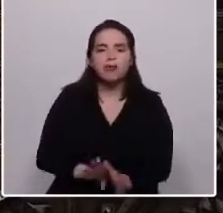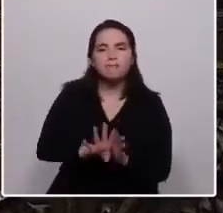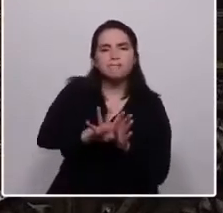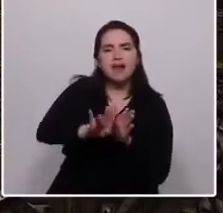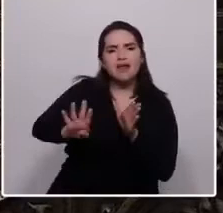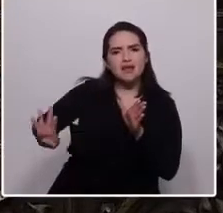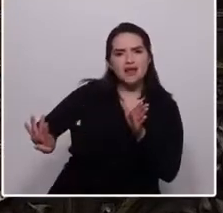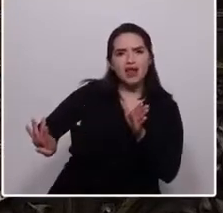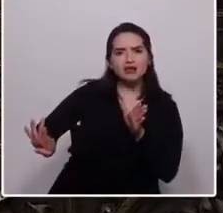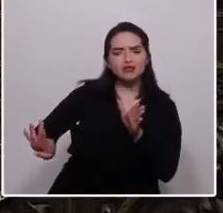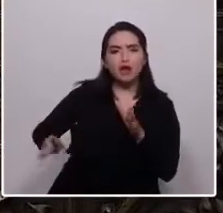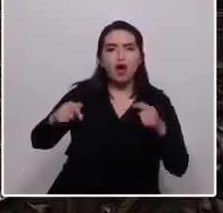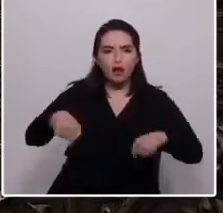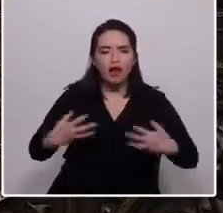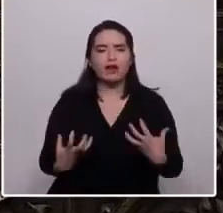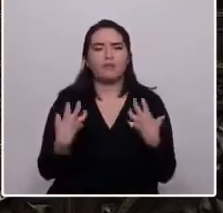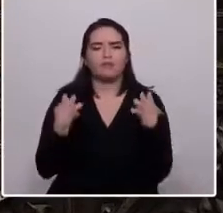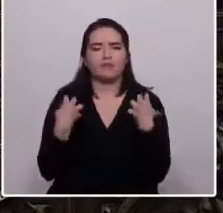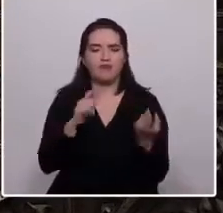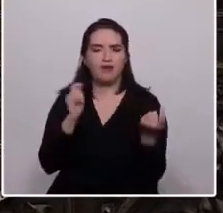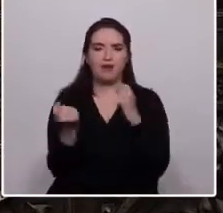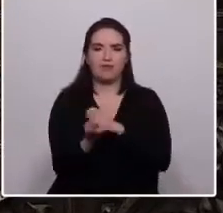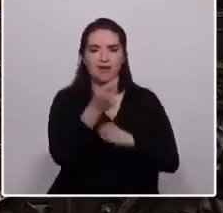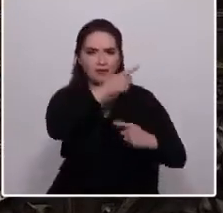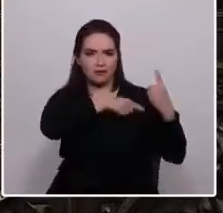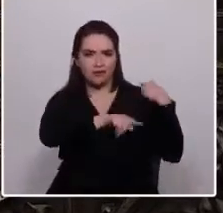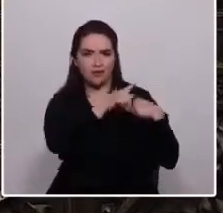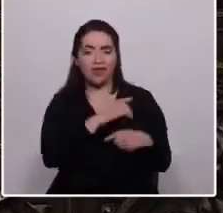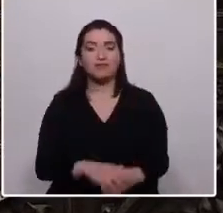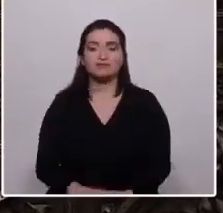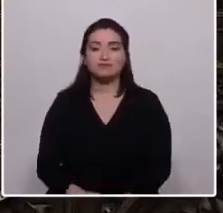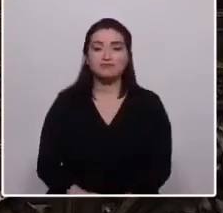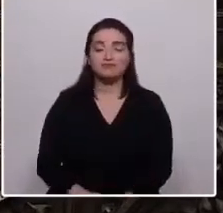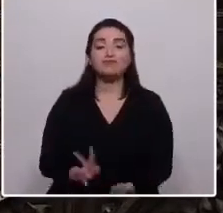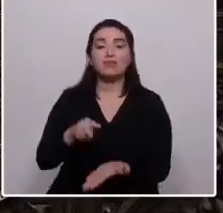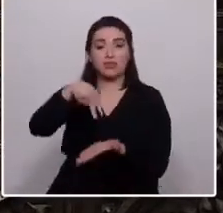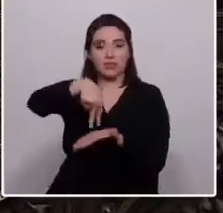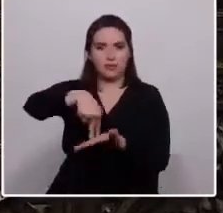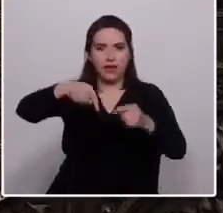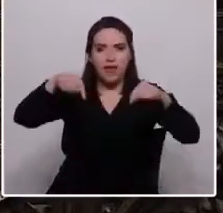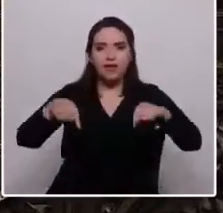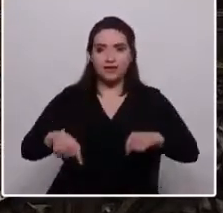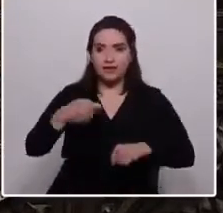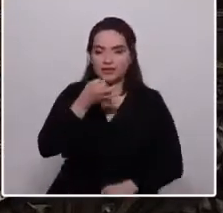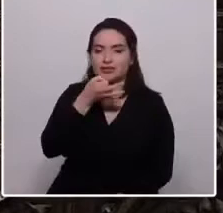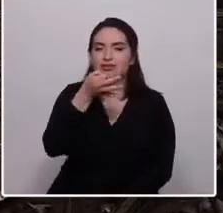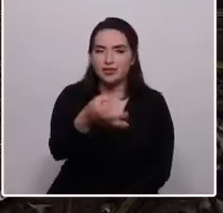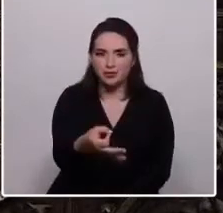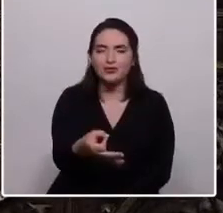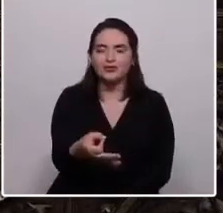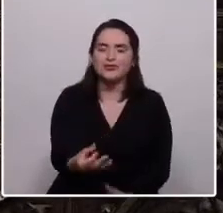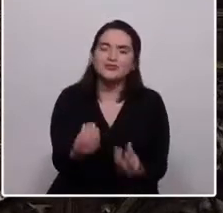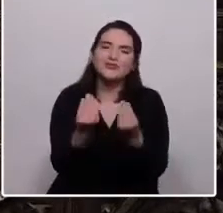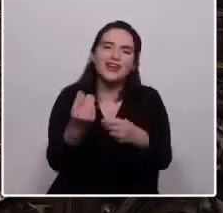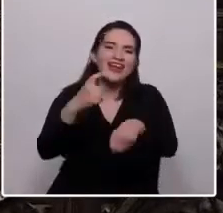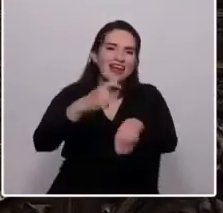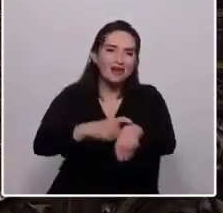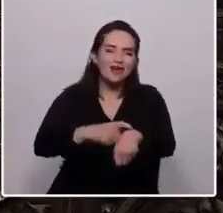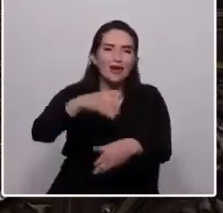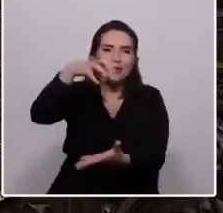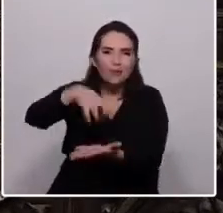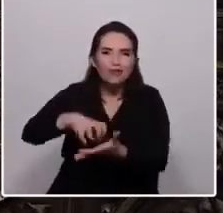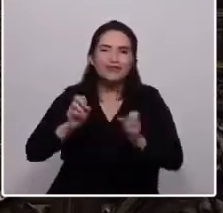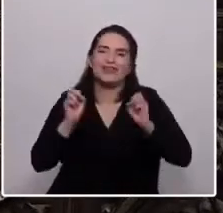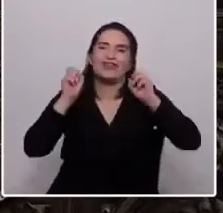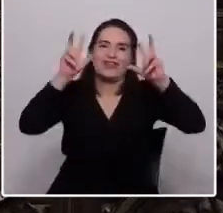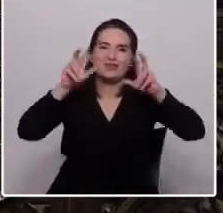de cambiar el curso de la historia. De pie aquí digo, bendita sea la hora en que el pueblo despertó,